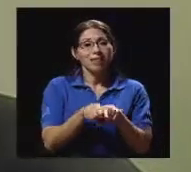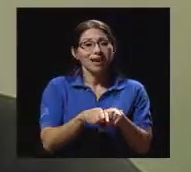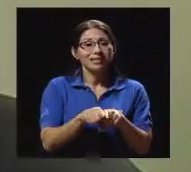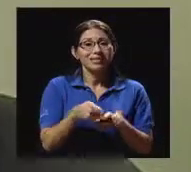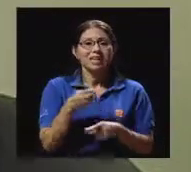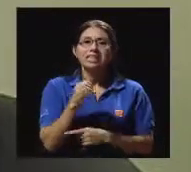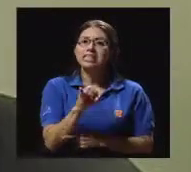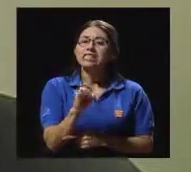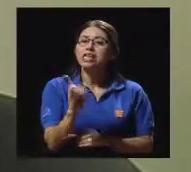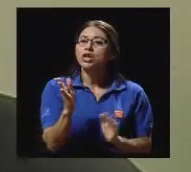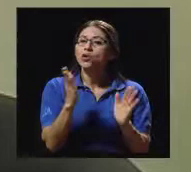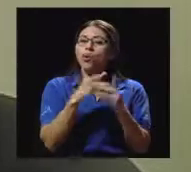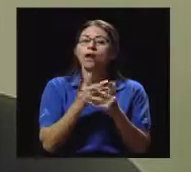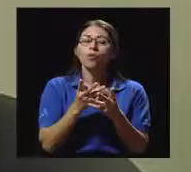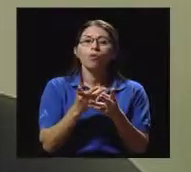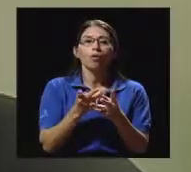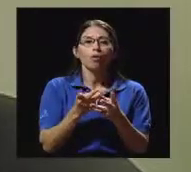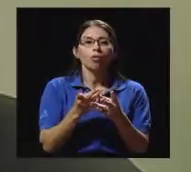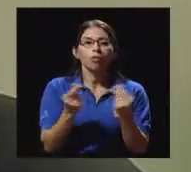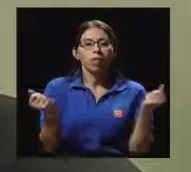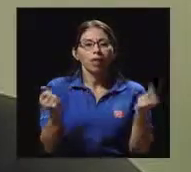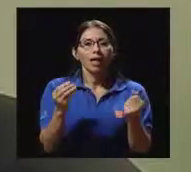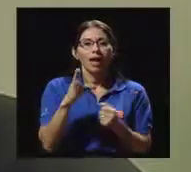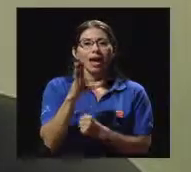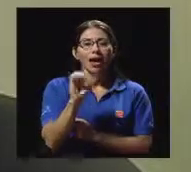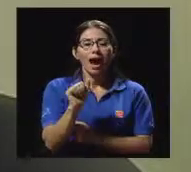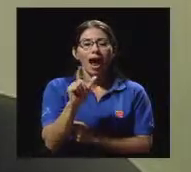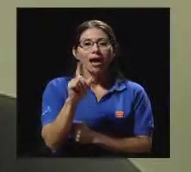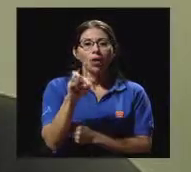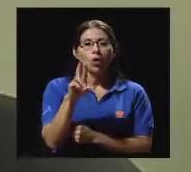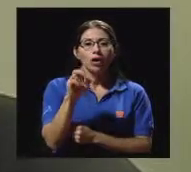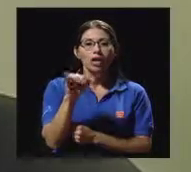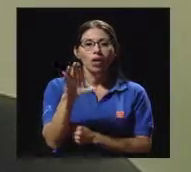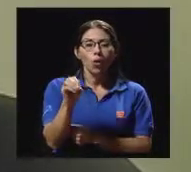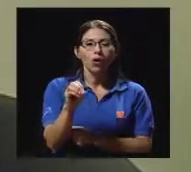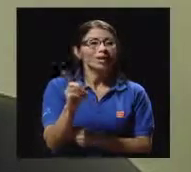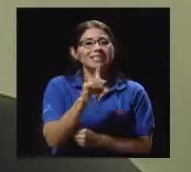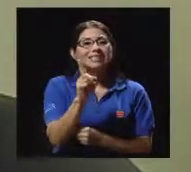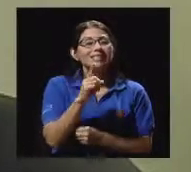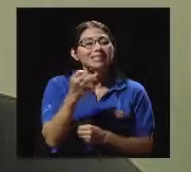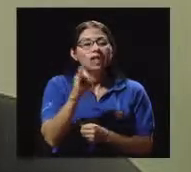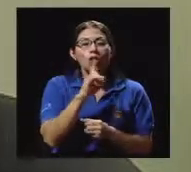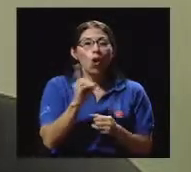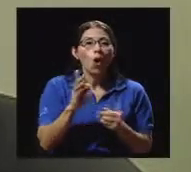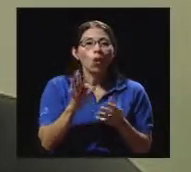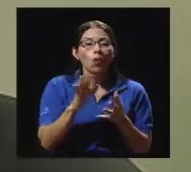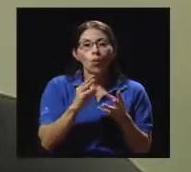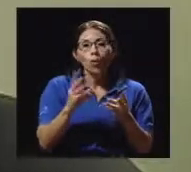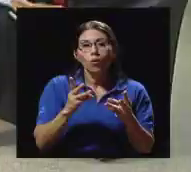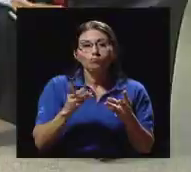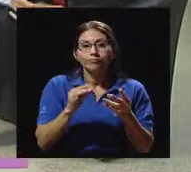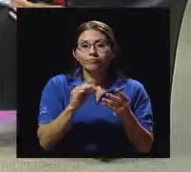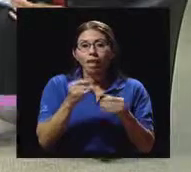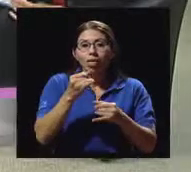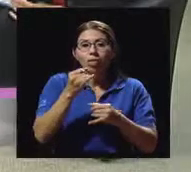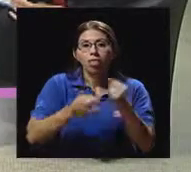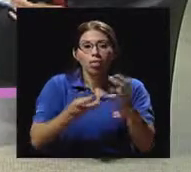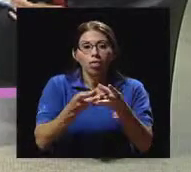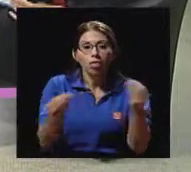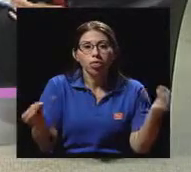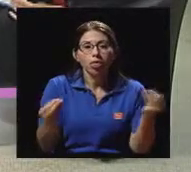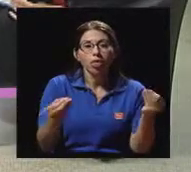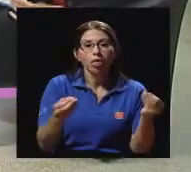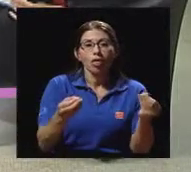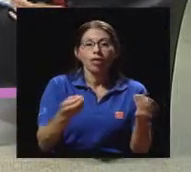un gasto calórico mayor a 2.000 calorías, valga la redundancia, ya soy sedentario, ¿verdad? Pero eso es 2.000